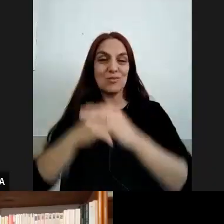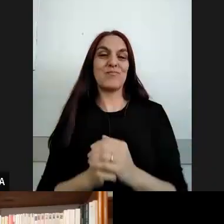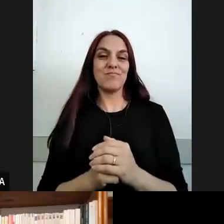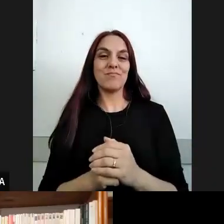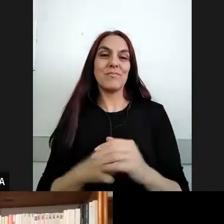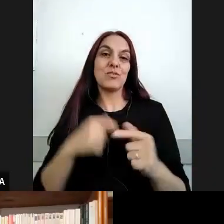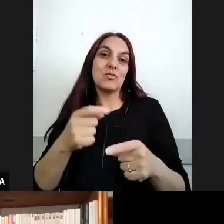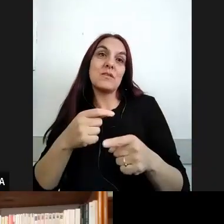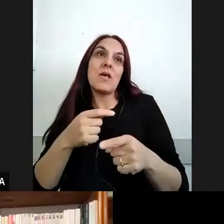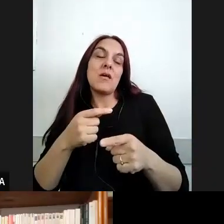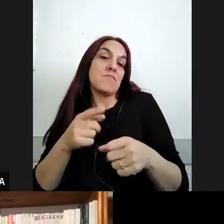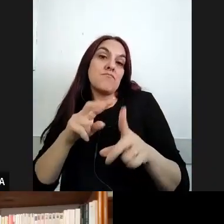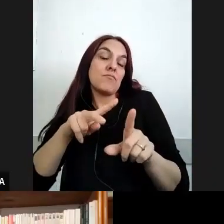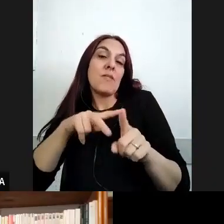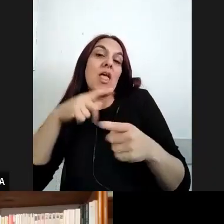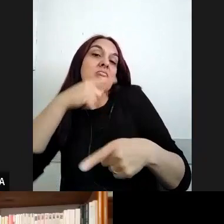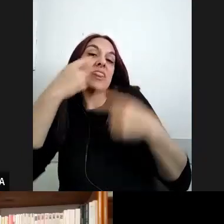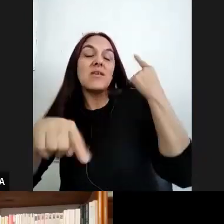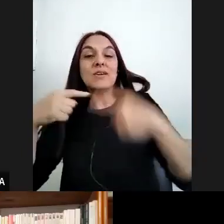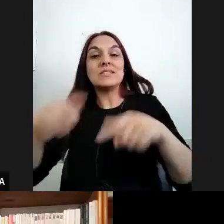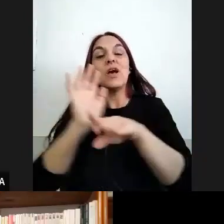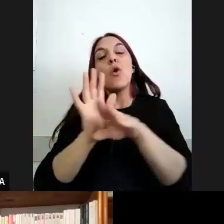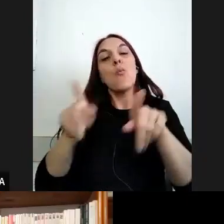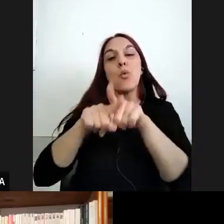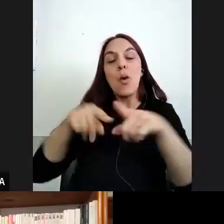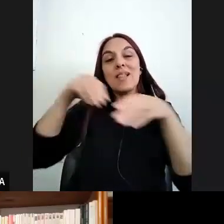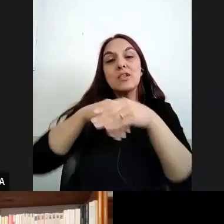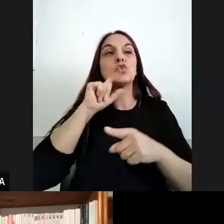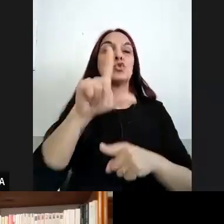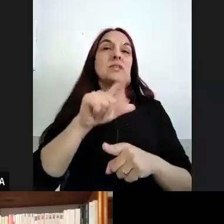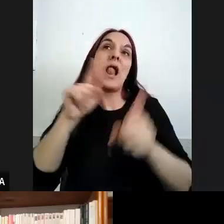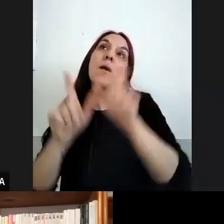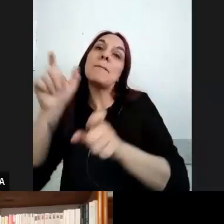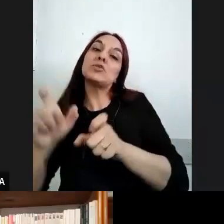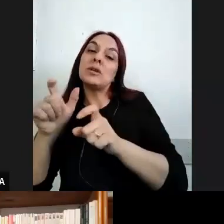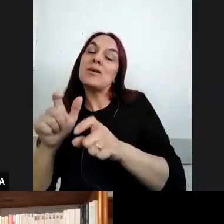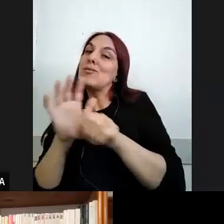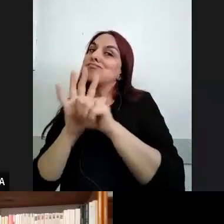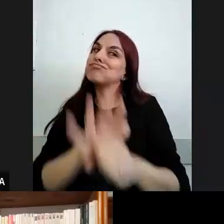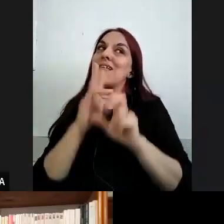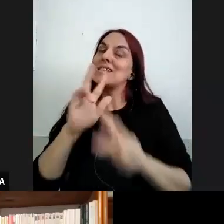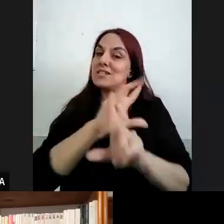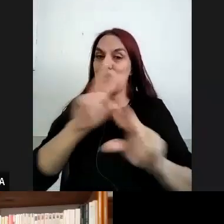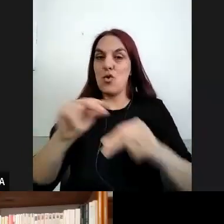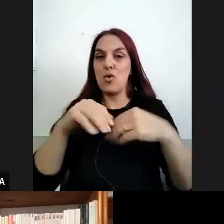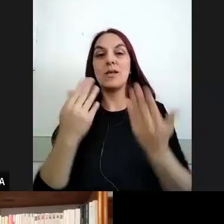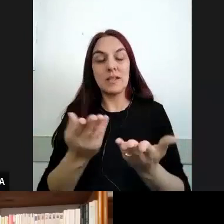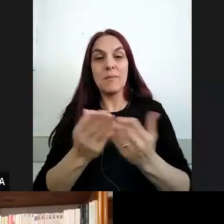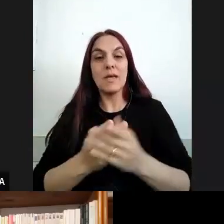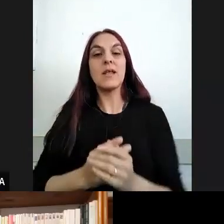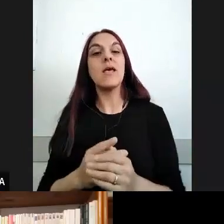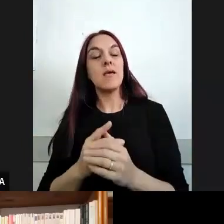diversidad como un espejo multicultural de la sociedad y digamos cómo se vincula en estas posiciones